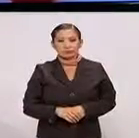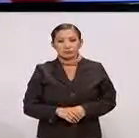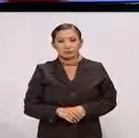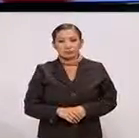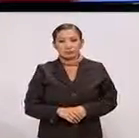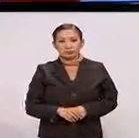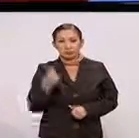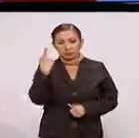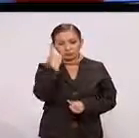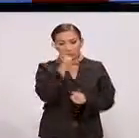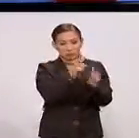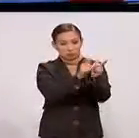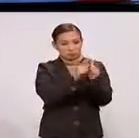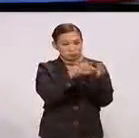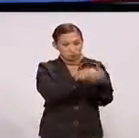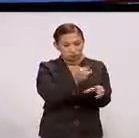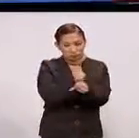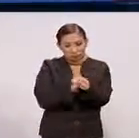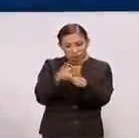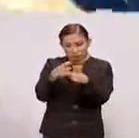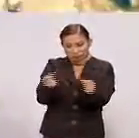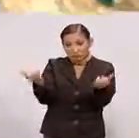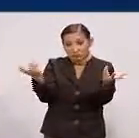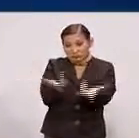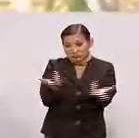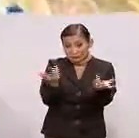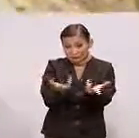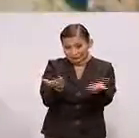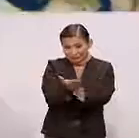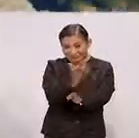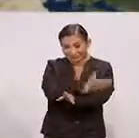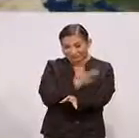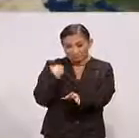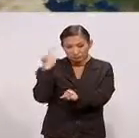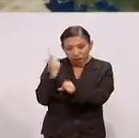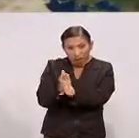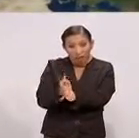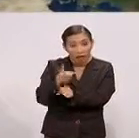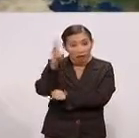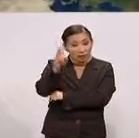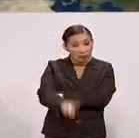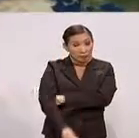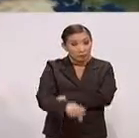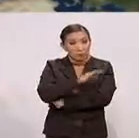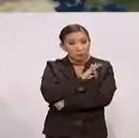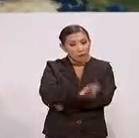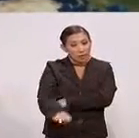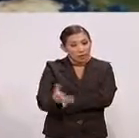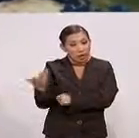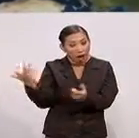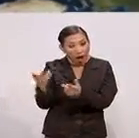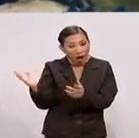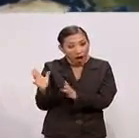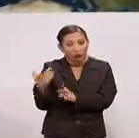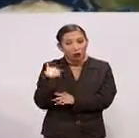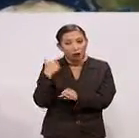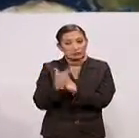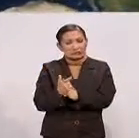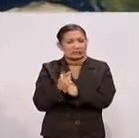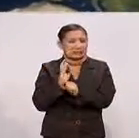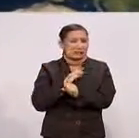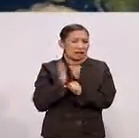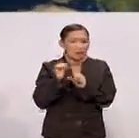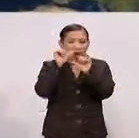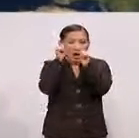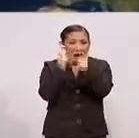Un grupo de investigadores Japoneses Realizó Un hallazgo Escuche usted Que podría convertirse En el descubrimiento